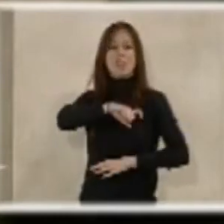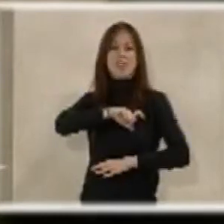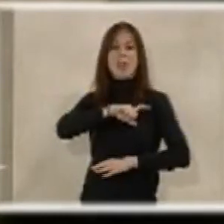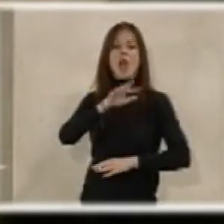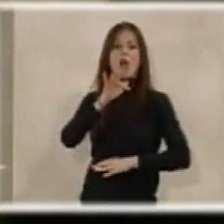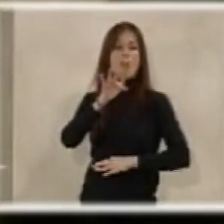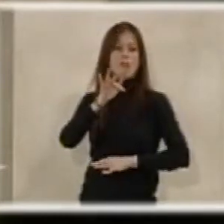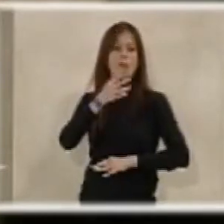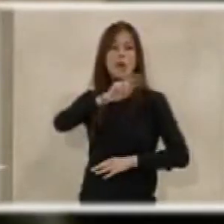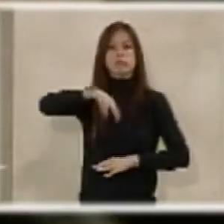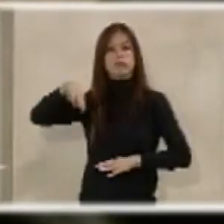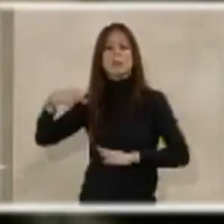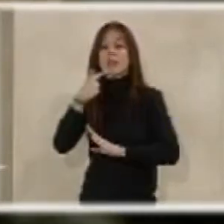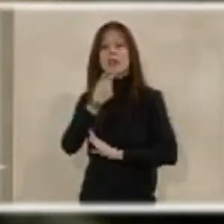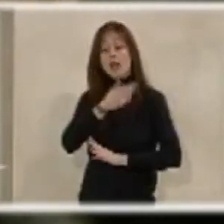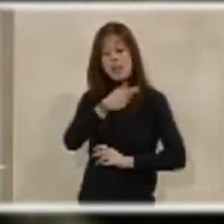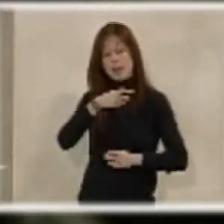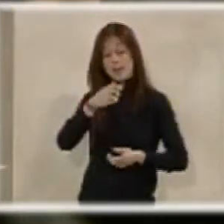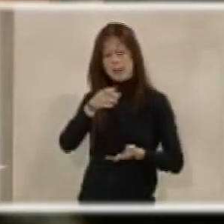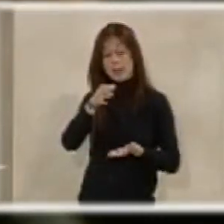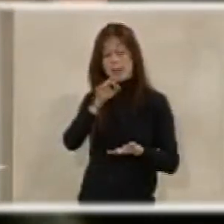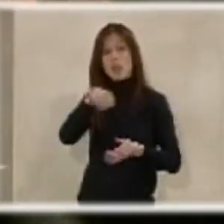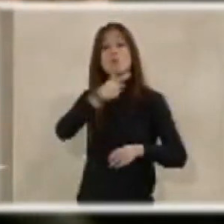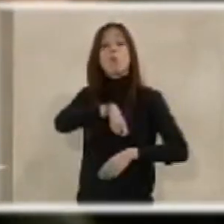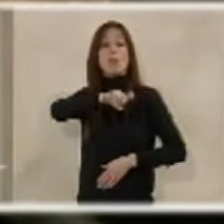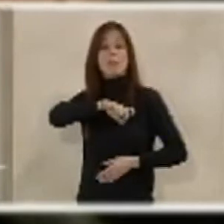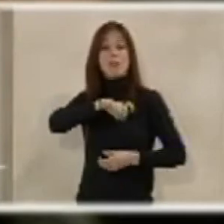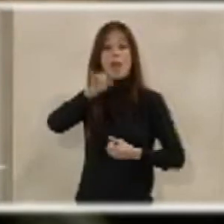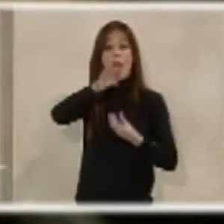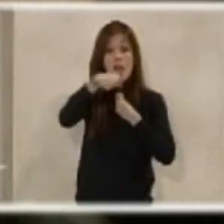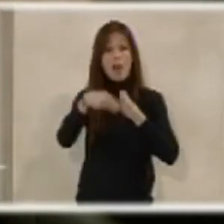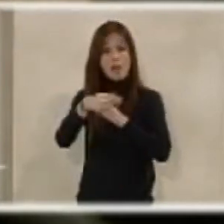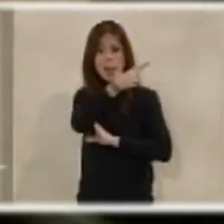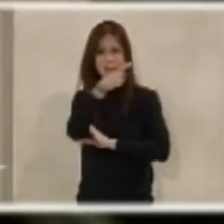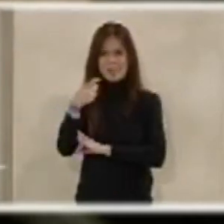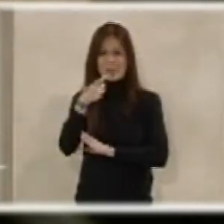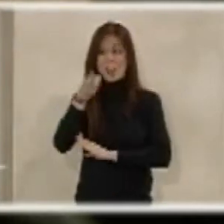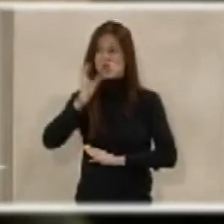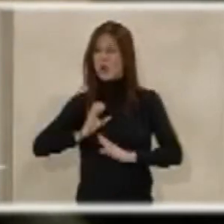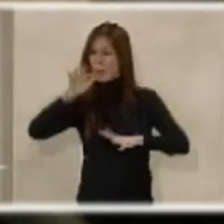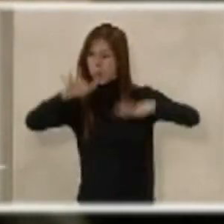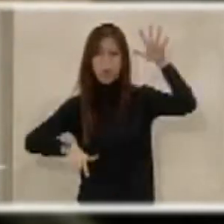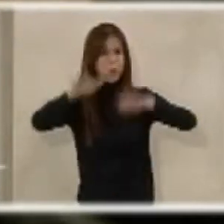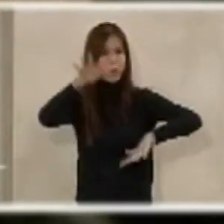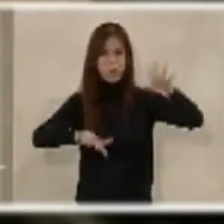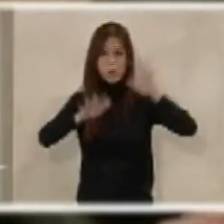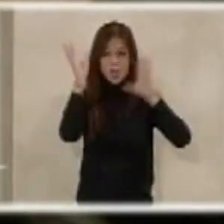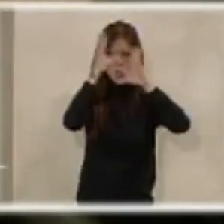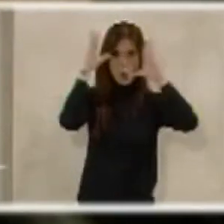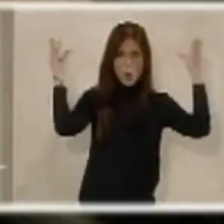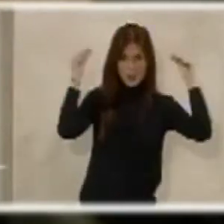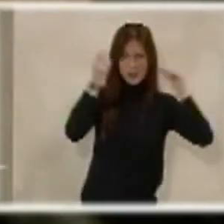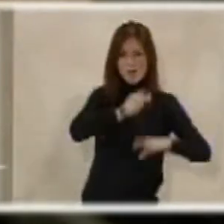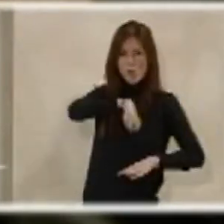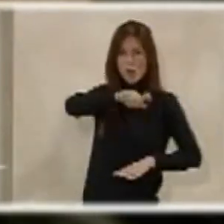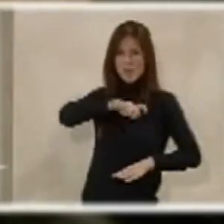la Policía Canaria en 100. Pues bien, existe una diferencia salarial entre la Guardia Civil